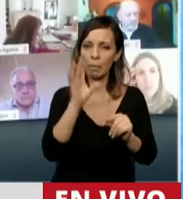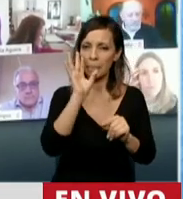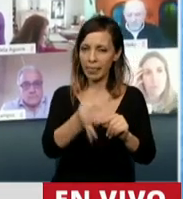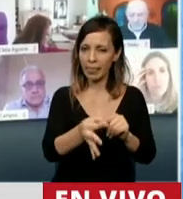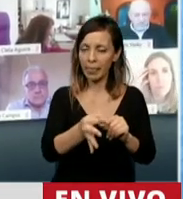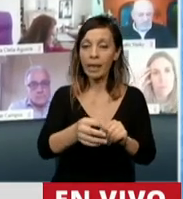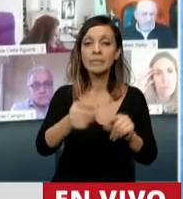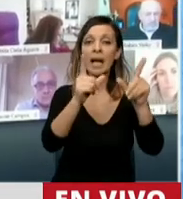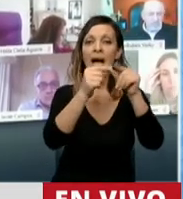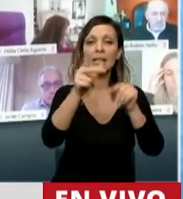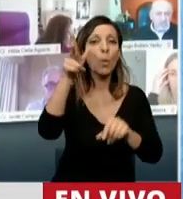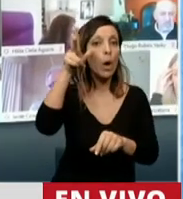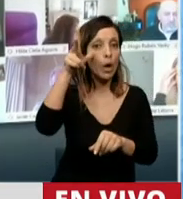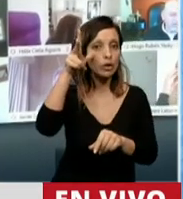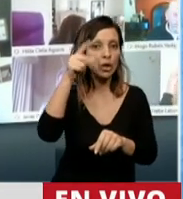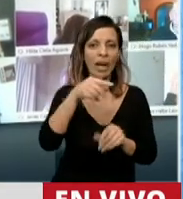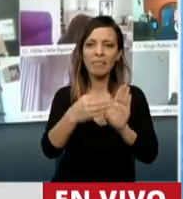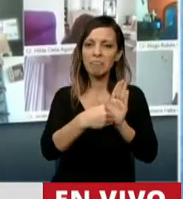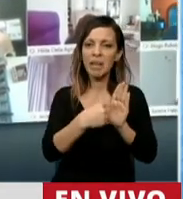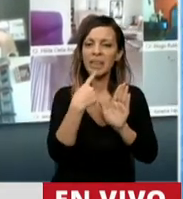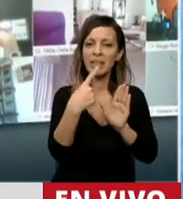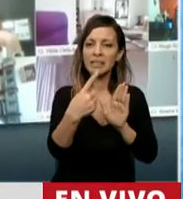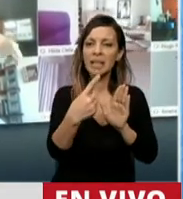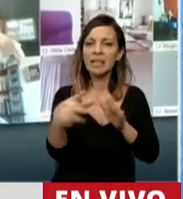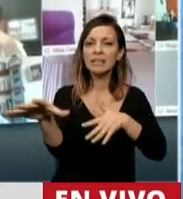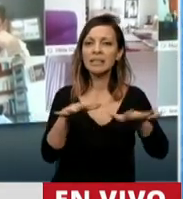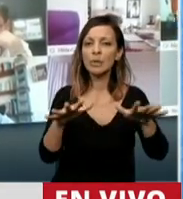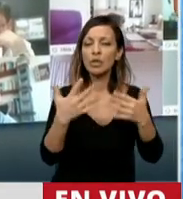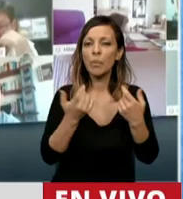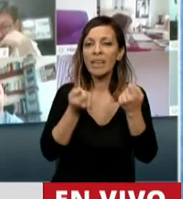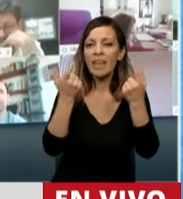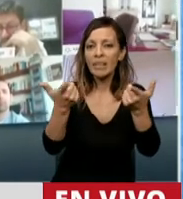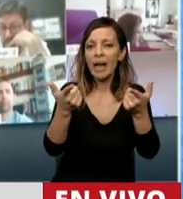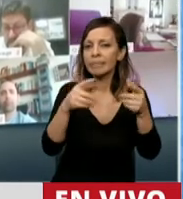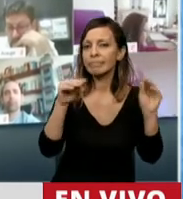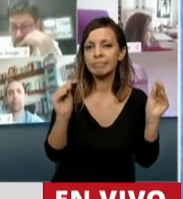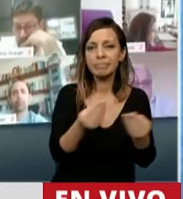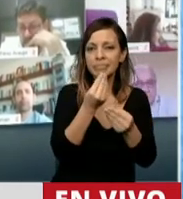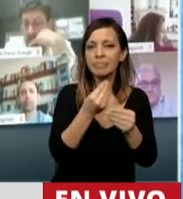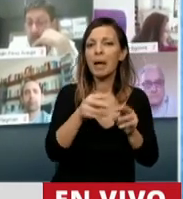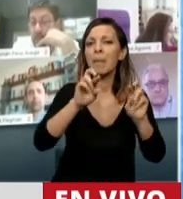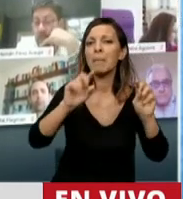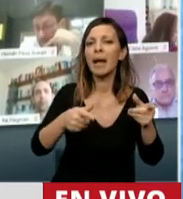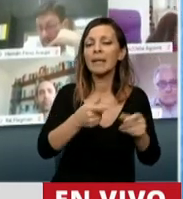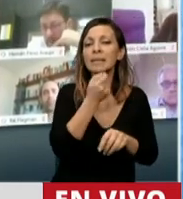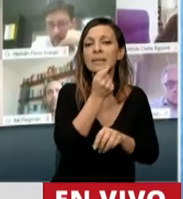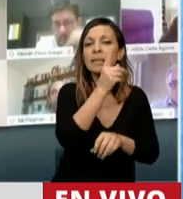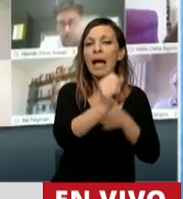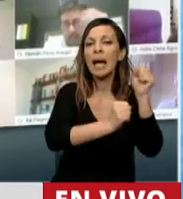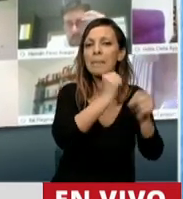se imponen distintas situaciones que pueden llevar a la calucidad del plan para aquellas grandes empresas